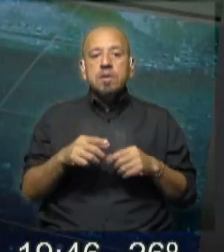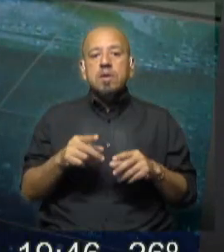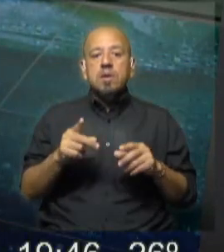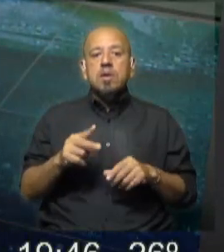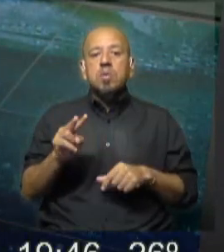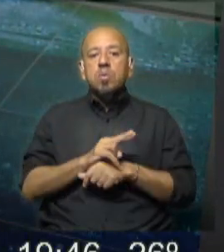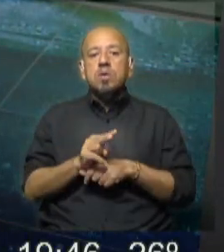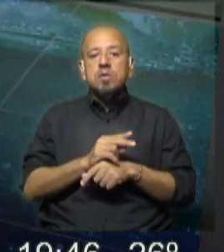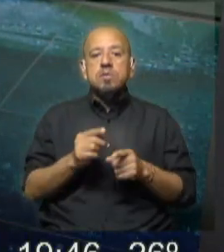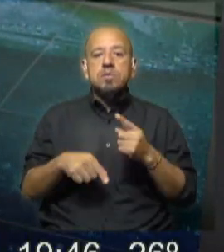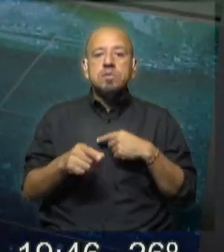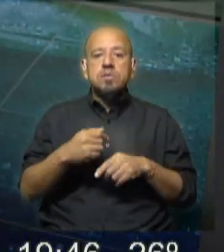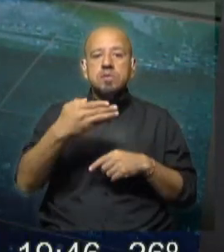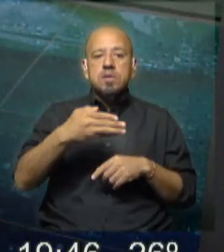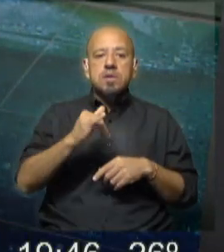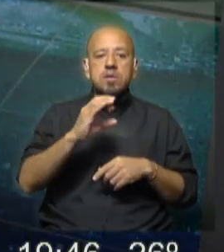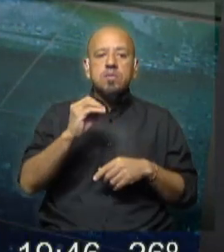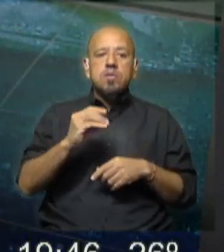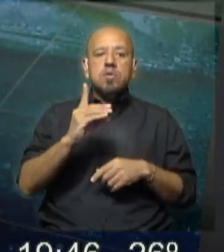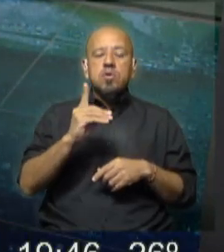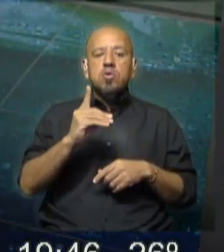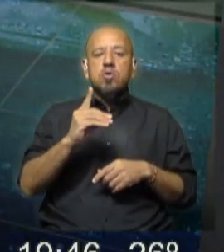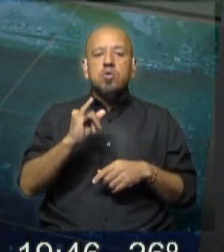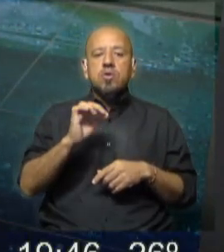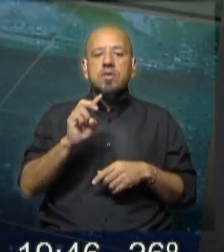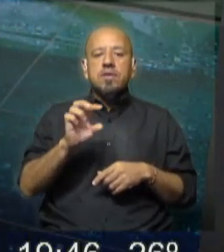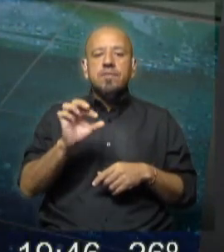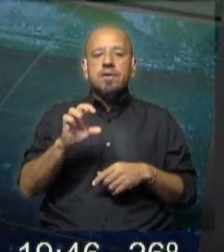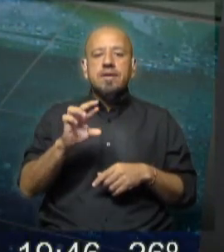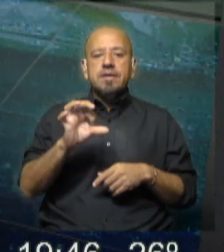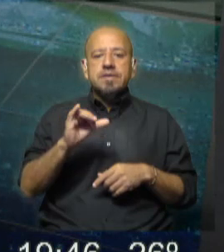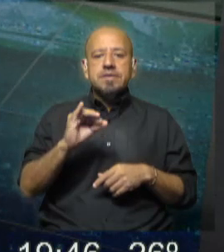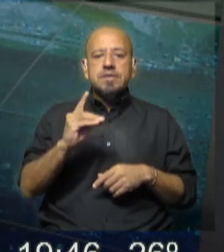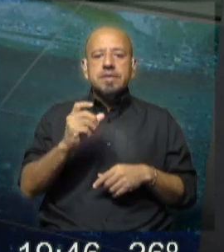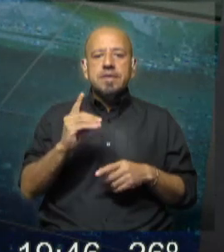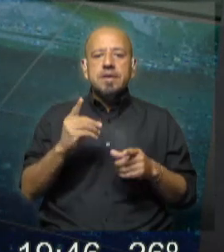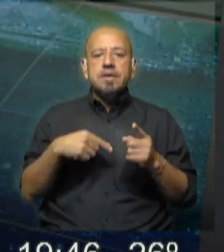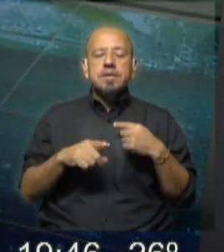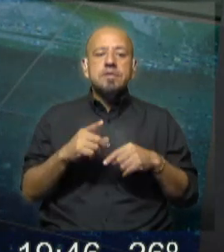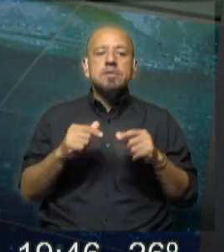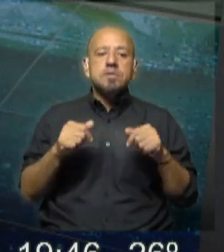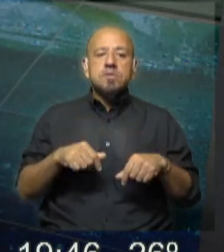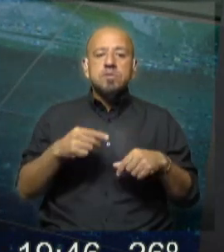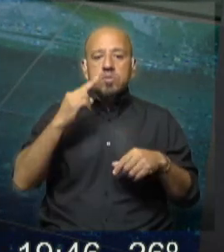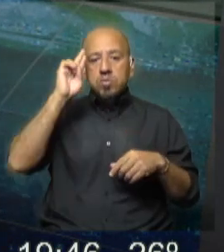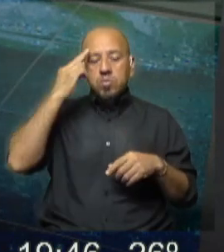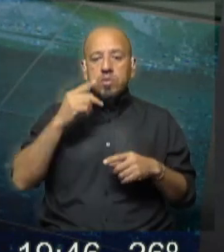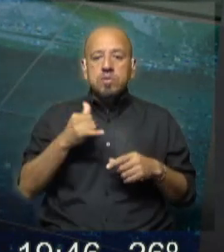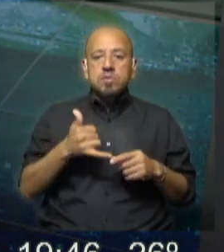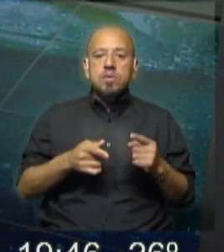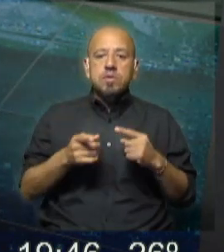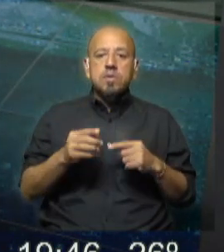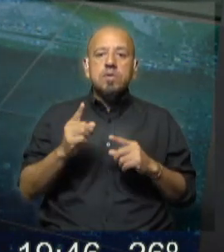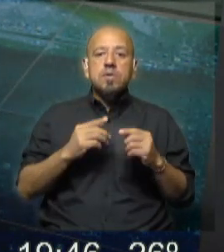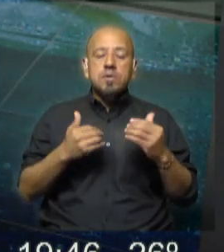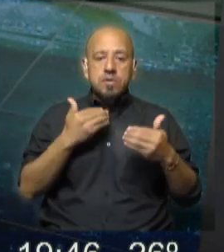naturaleza, la biodiversidad que hay en los diferentes ecosistemas marinos y costeros y nuestro país también tiene algún